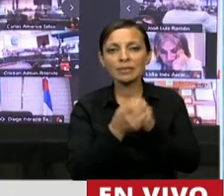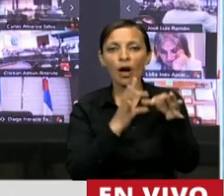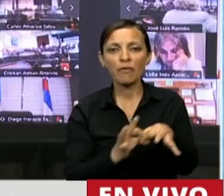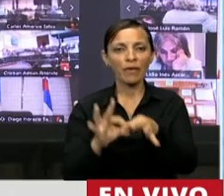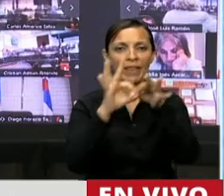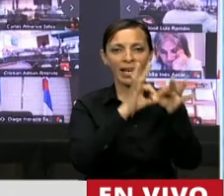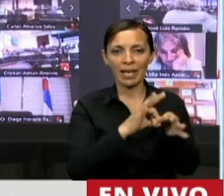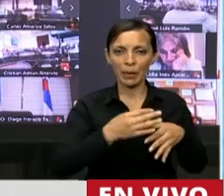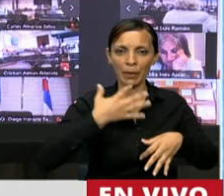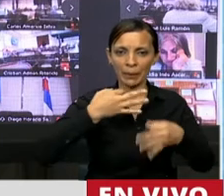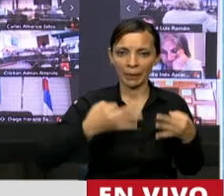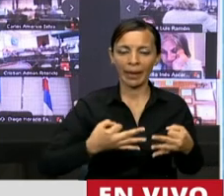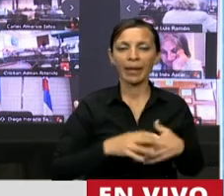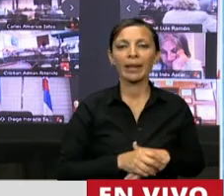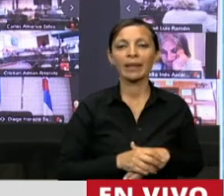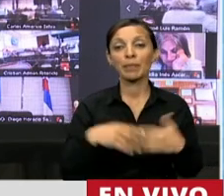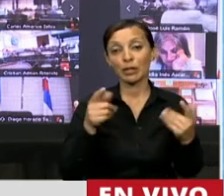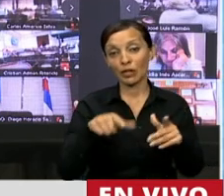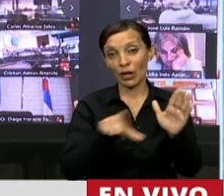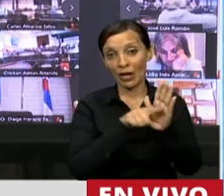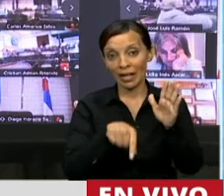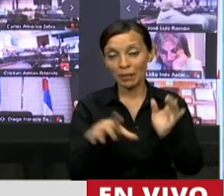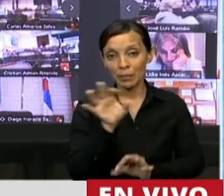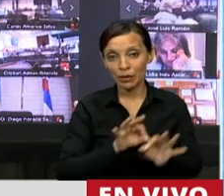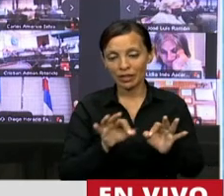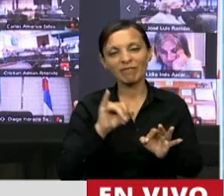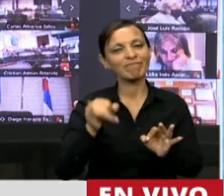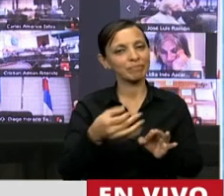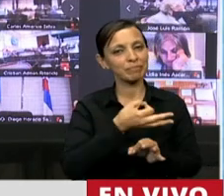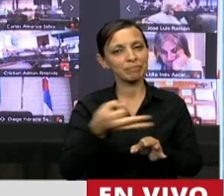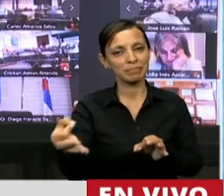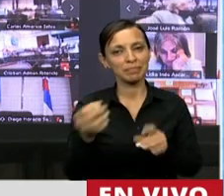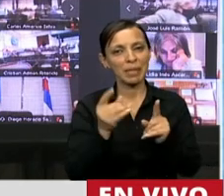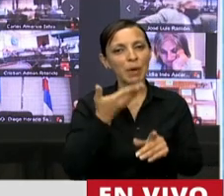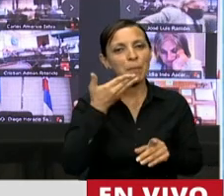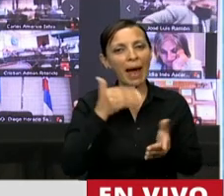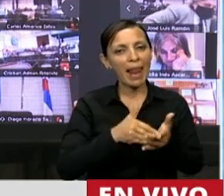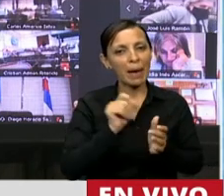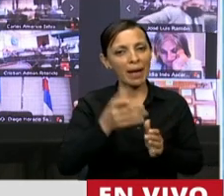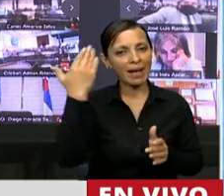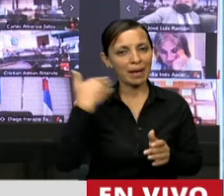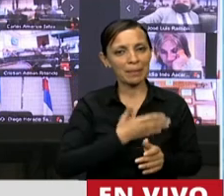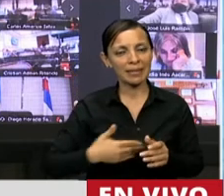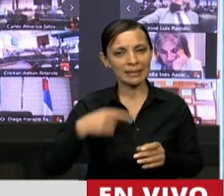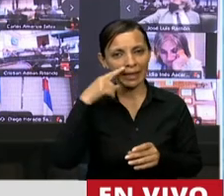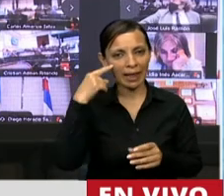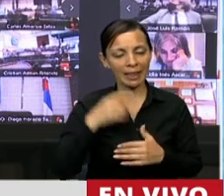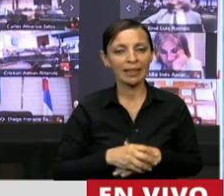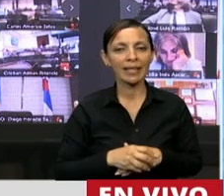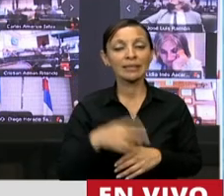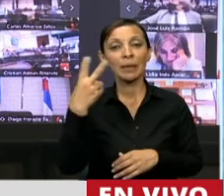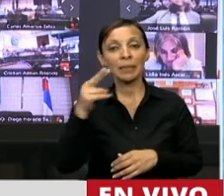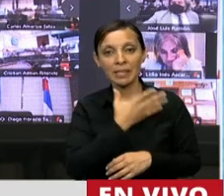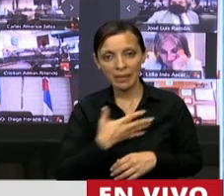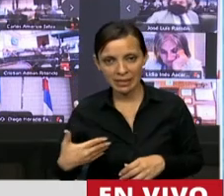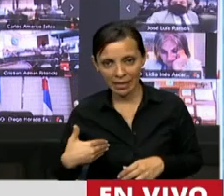práctica. Por lo tanto, este proyecto viene a reafirmar ese compromiso del presidente, de la vicepresidenta